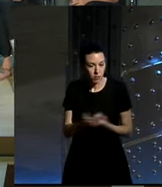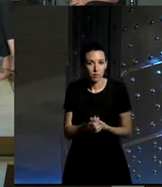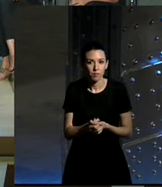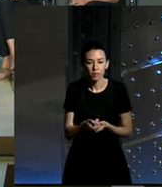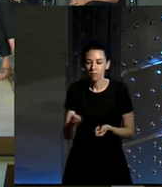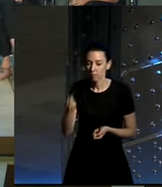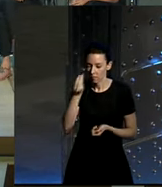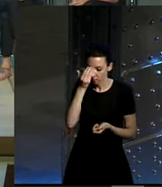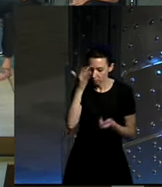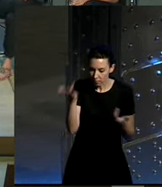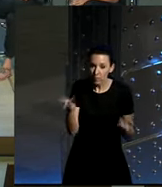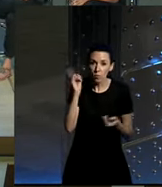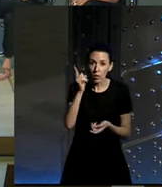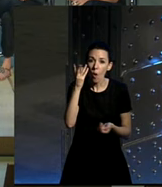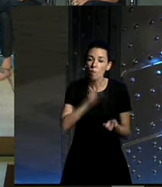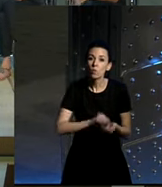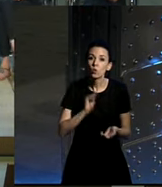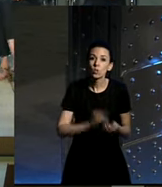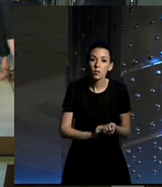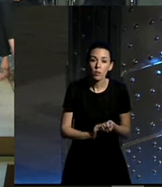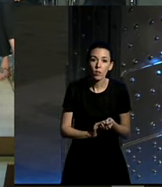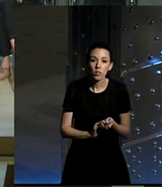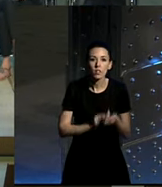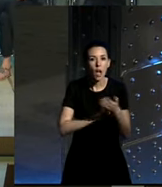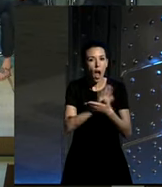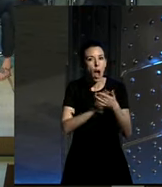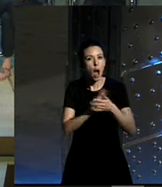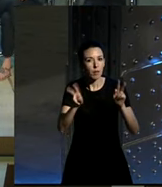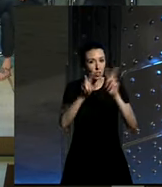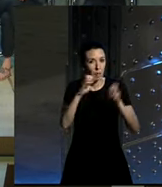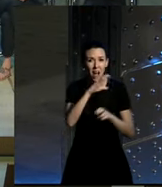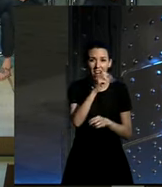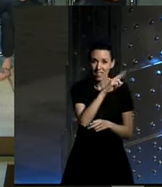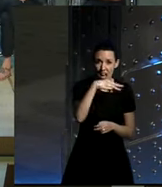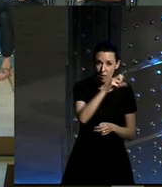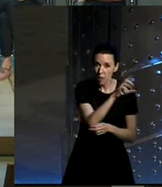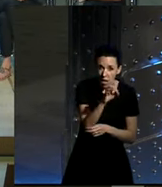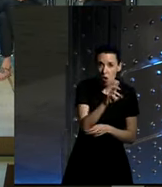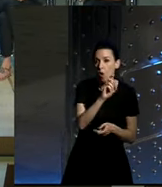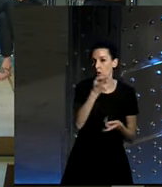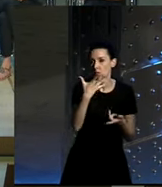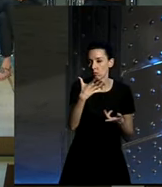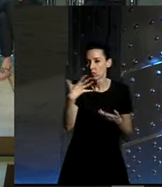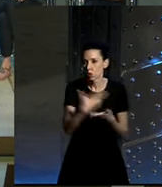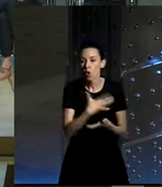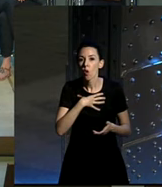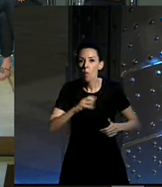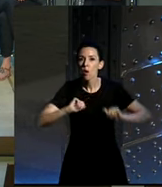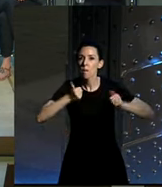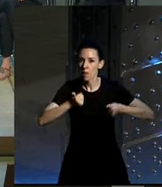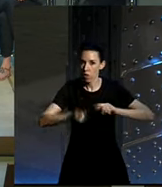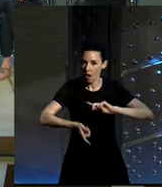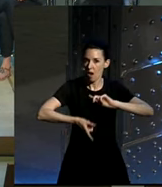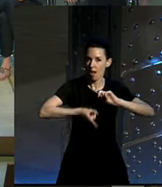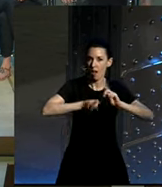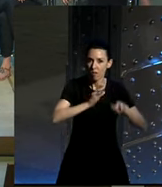creo que simplemente que muchas veces y hablando de lo que habla Carmelo y de como esto tiene que o puede ser el comienzo de un gran cambio